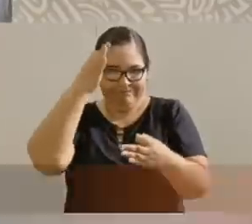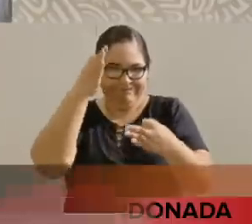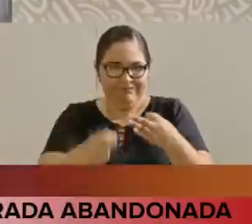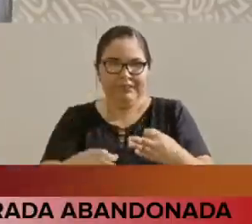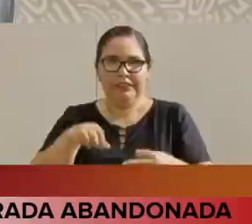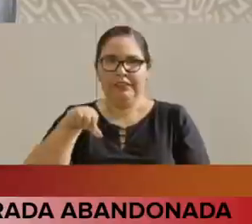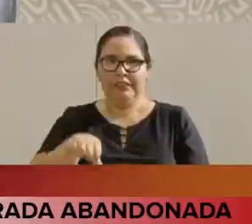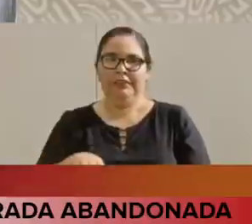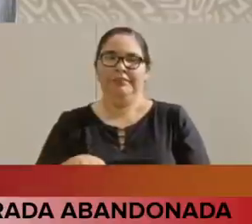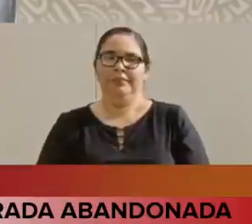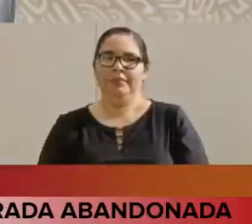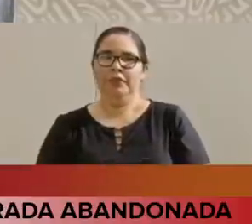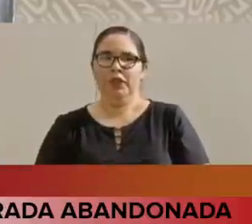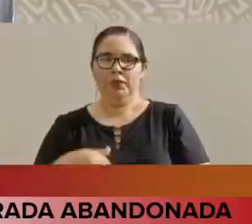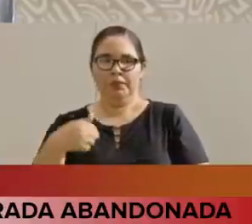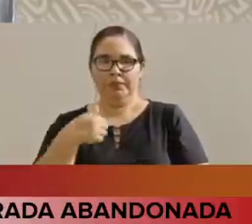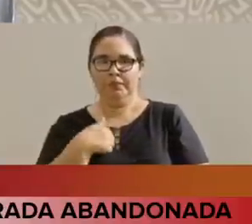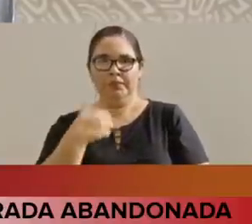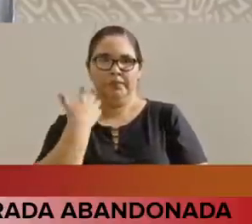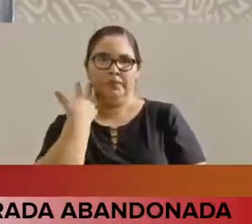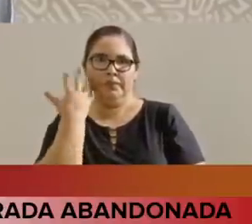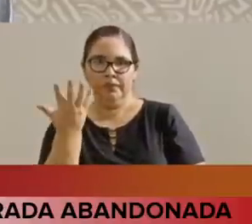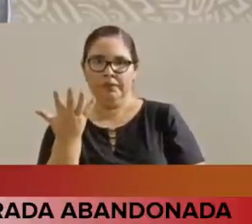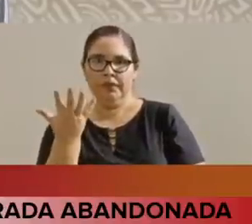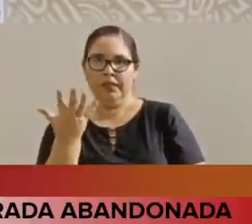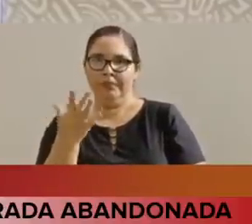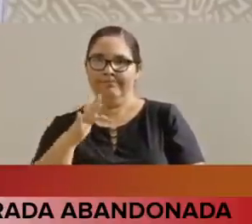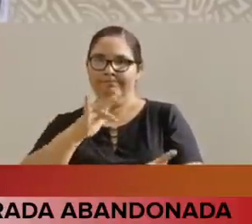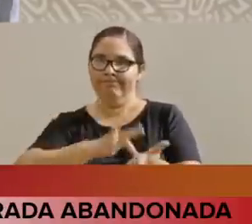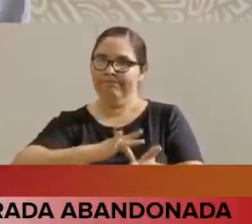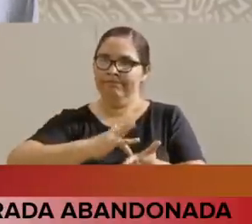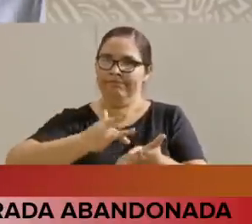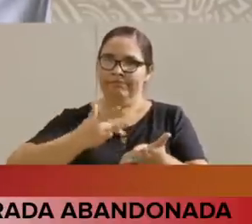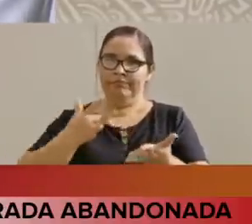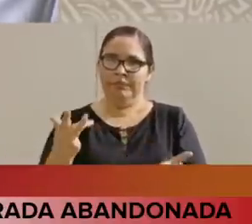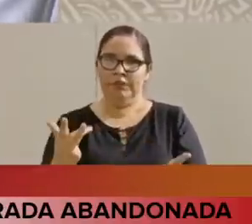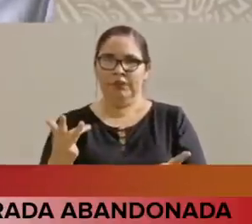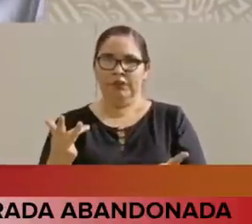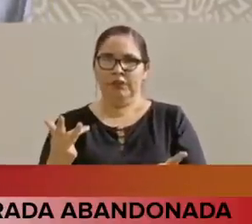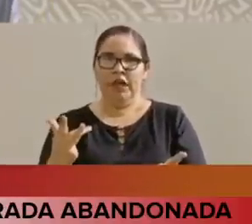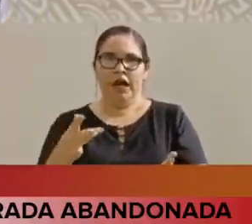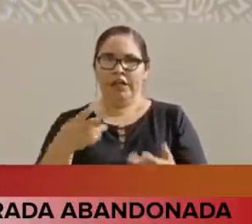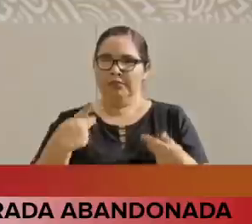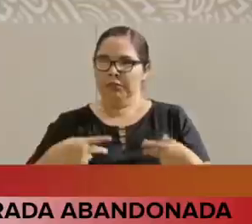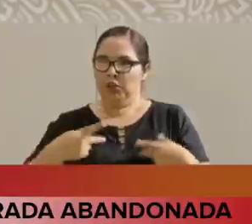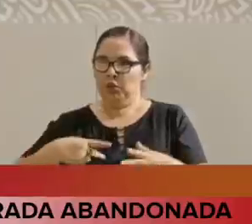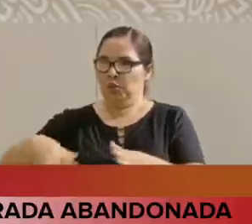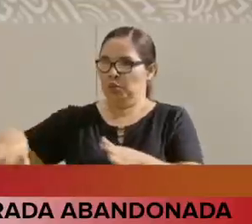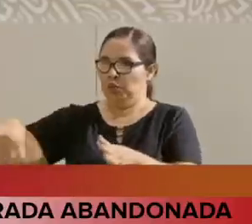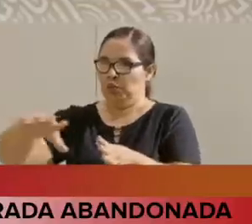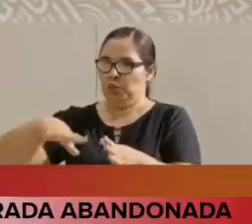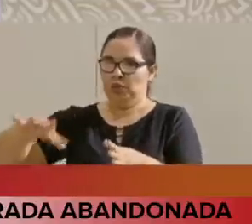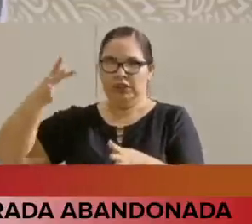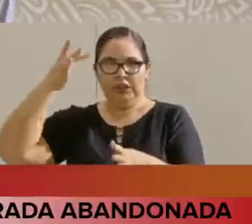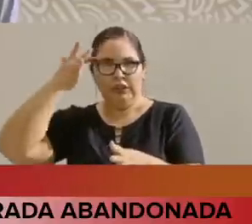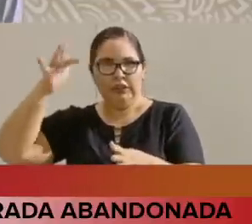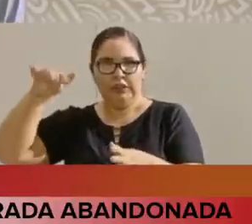Yo quiero agradecer mucho a los comuneros de Santa María